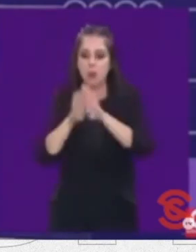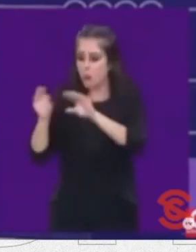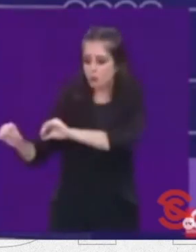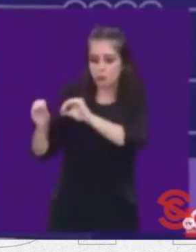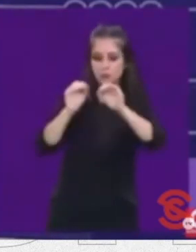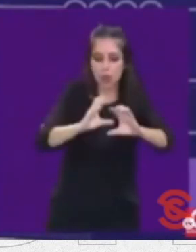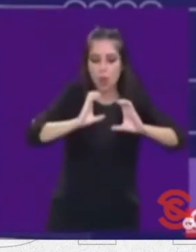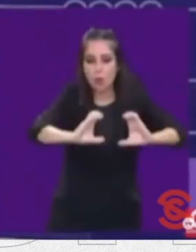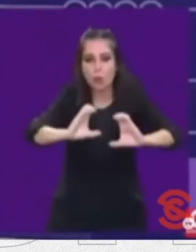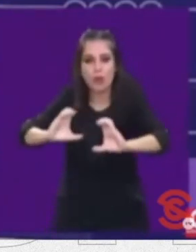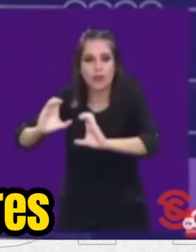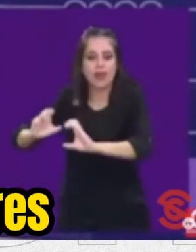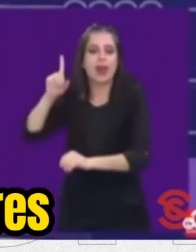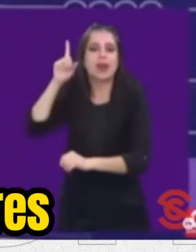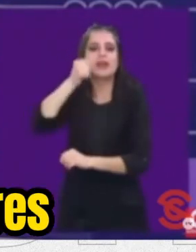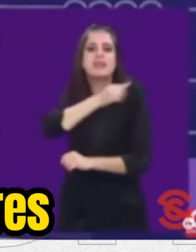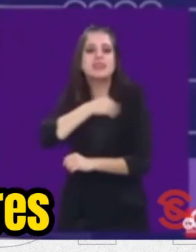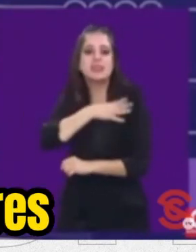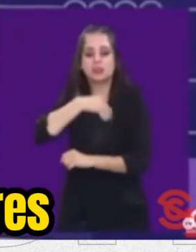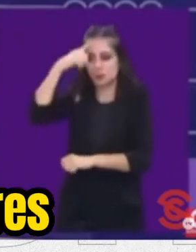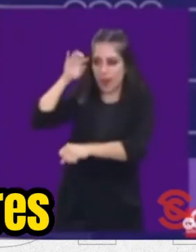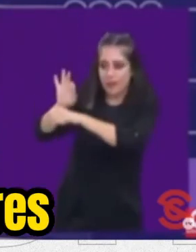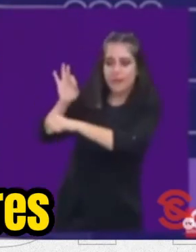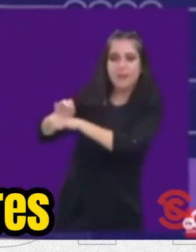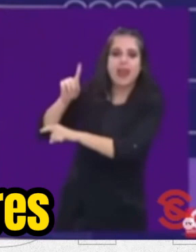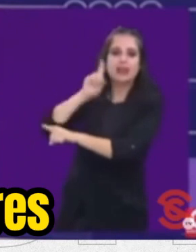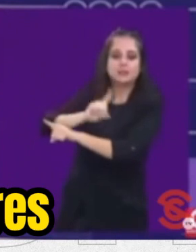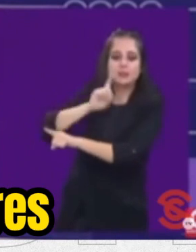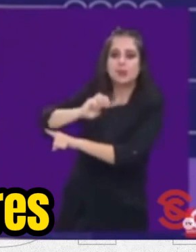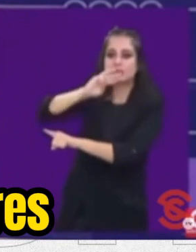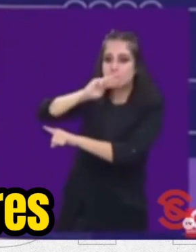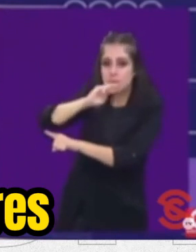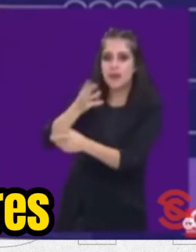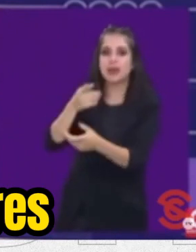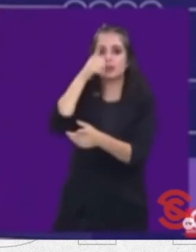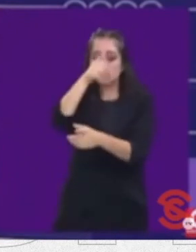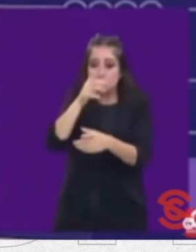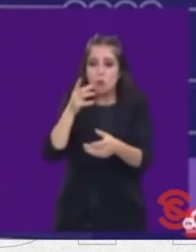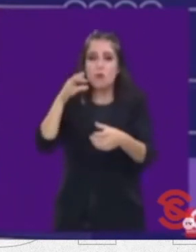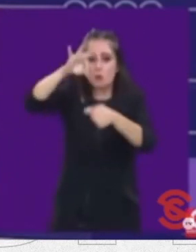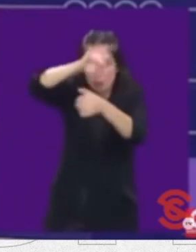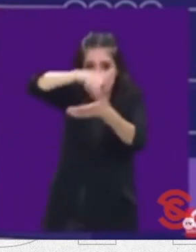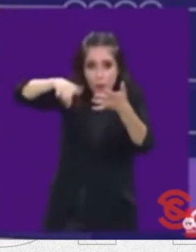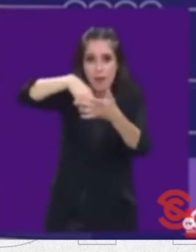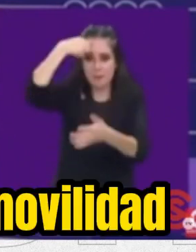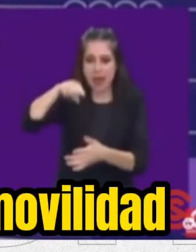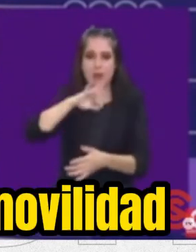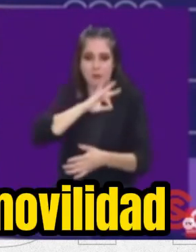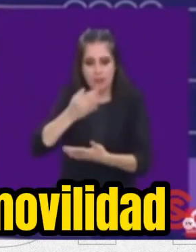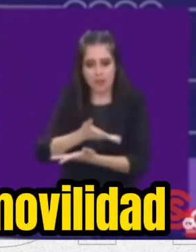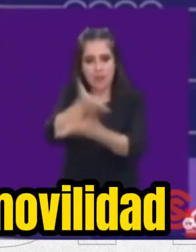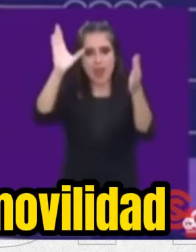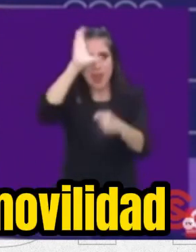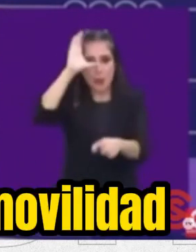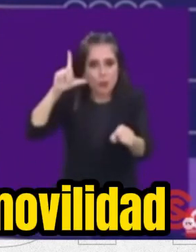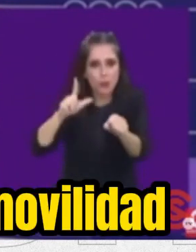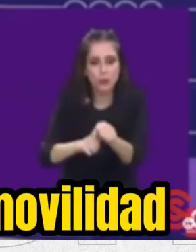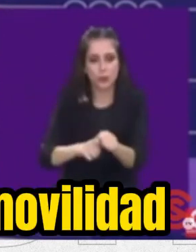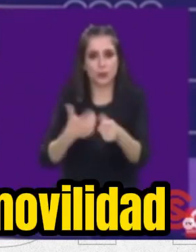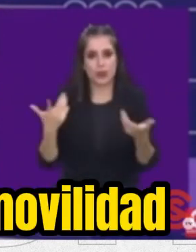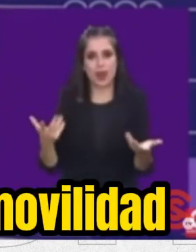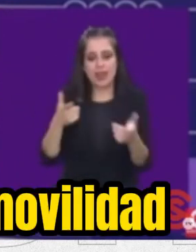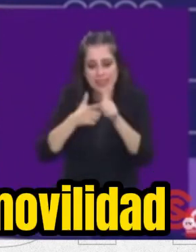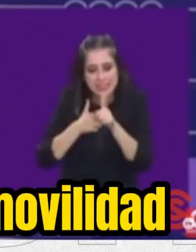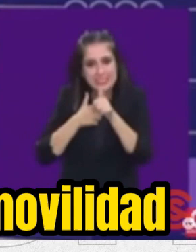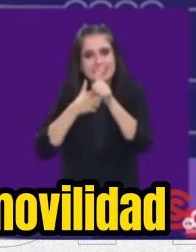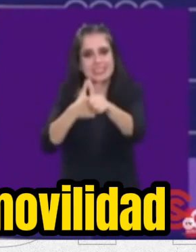que hará justicia a las mujeres. Vota por la cultura y por los creadores. Vota también para que continúe el